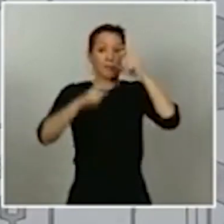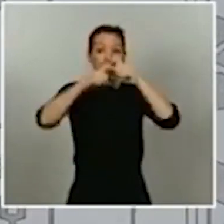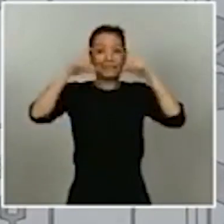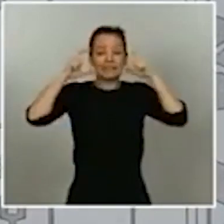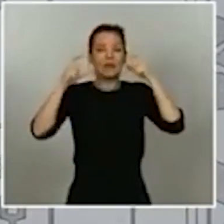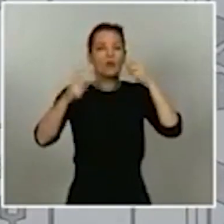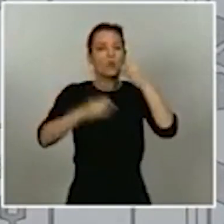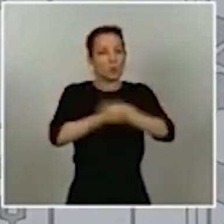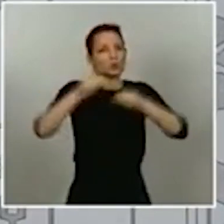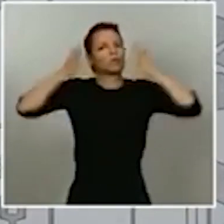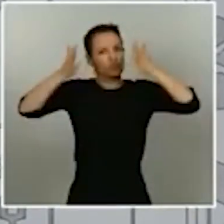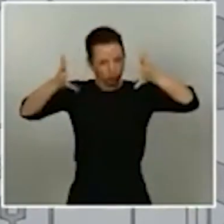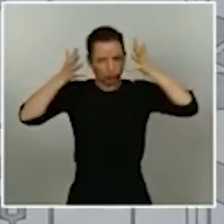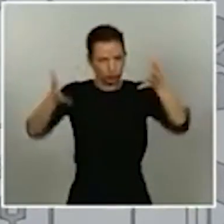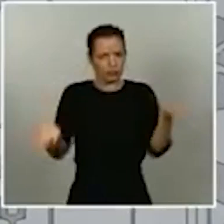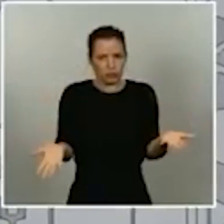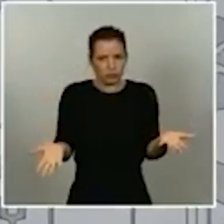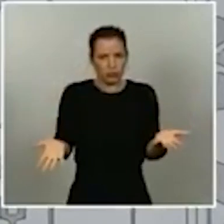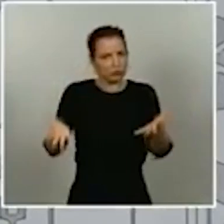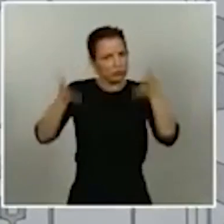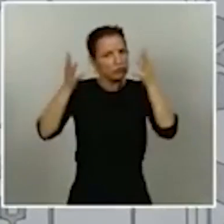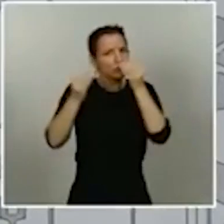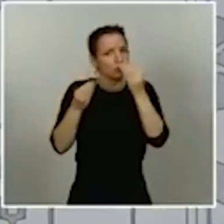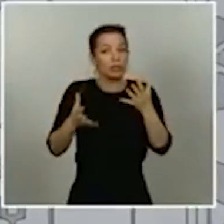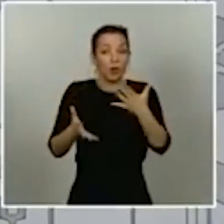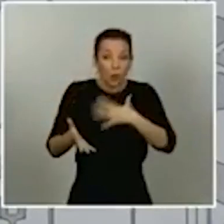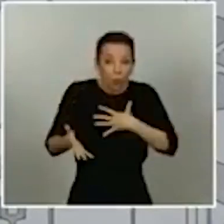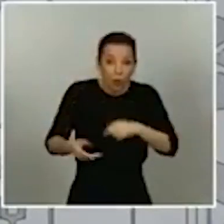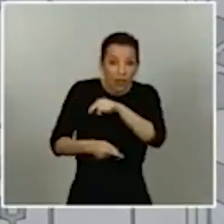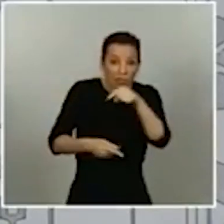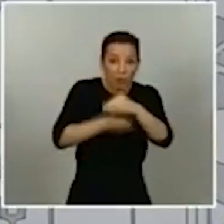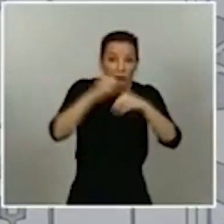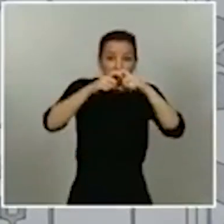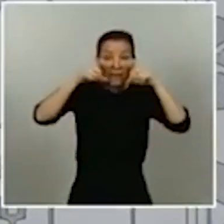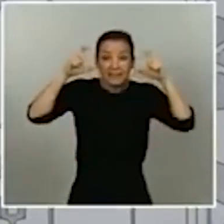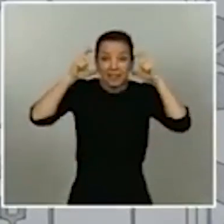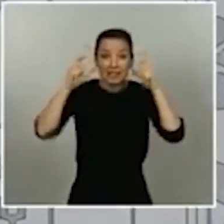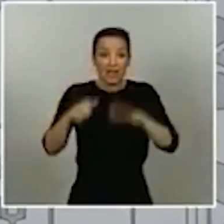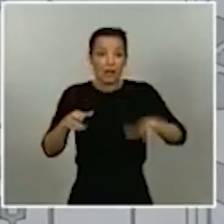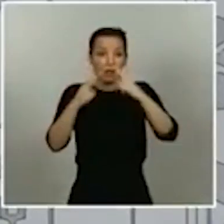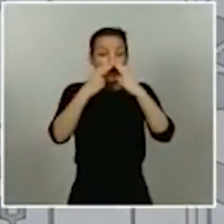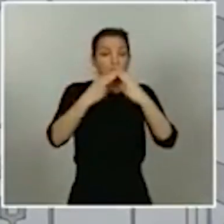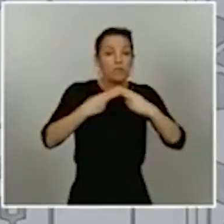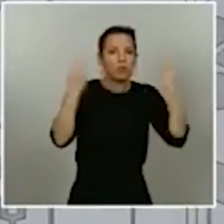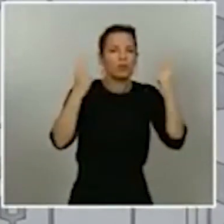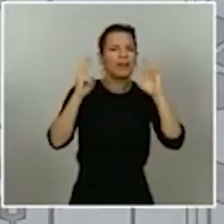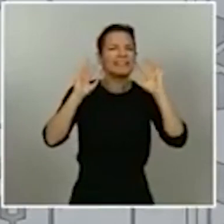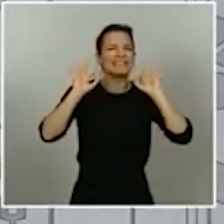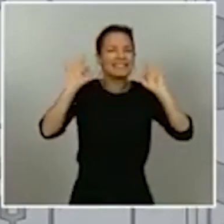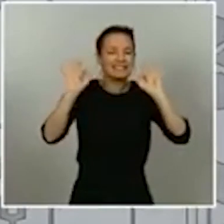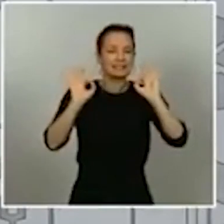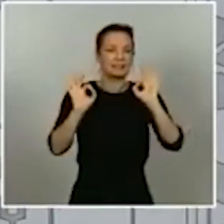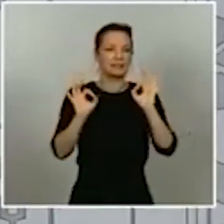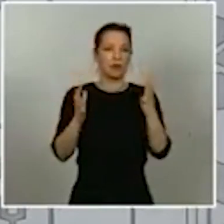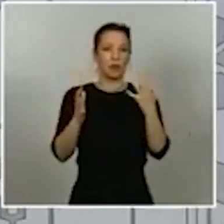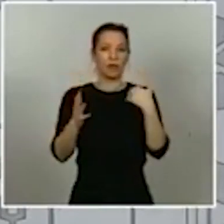recomendable, altamente recomendable y que todo el mundo que pueda utilizarla en espacios públicos, sobre todo cuando se cruza con